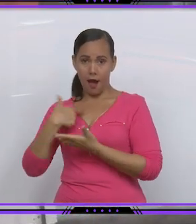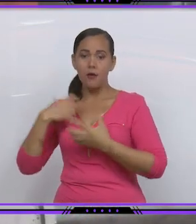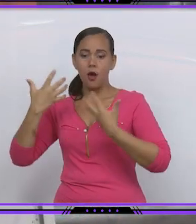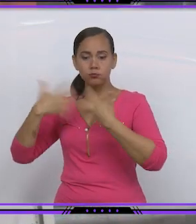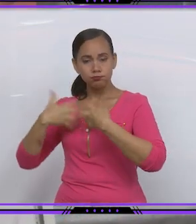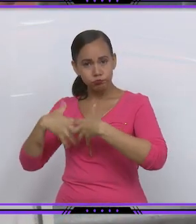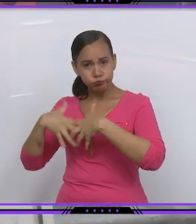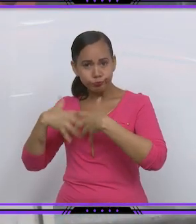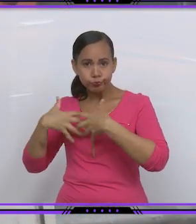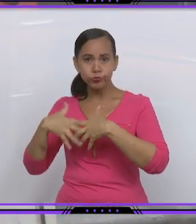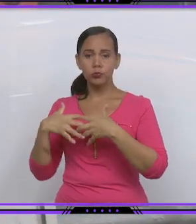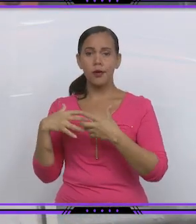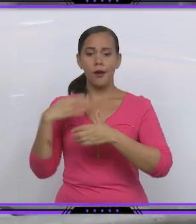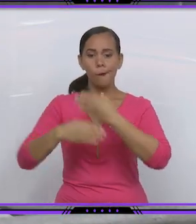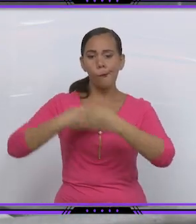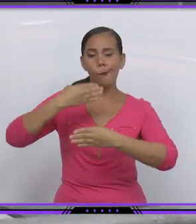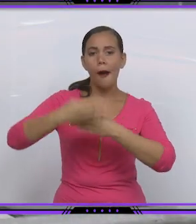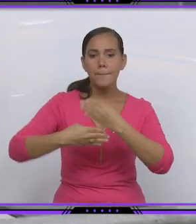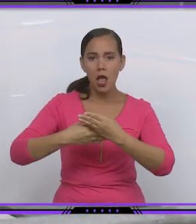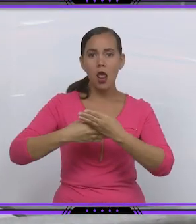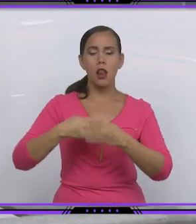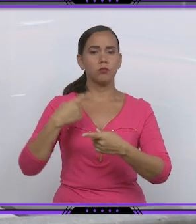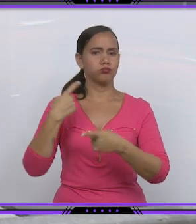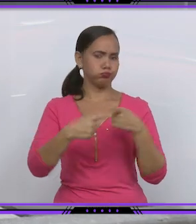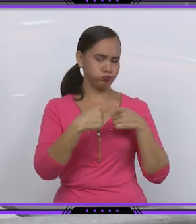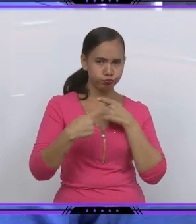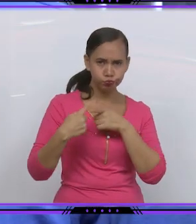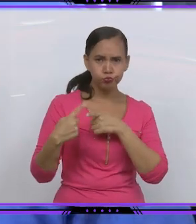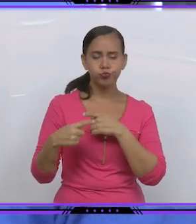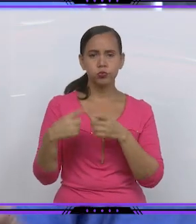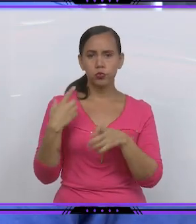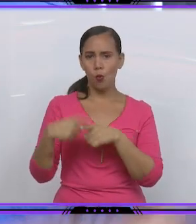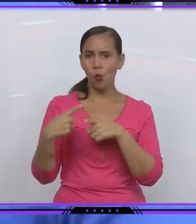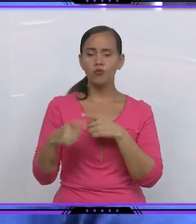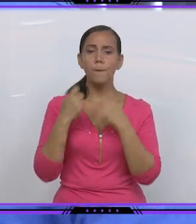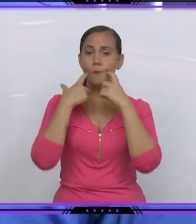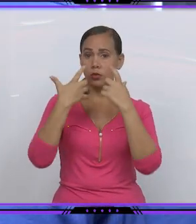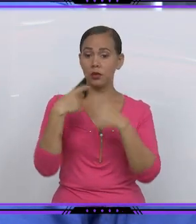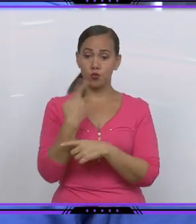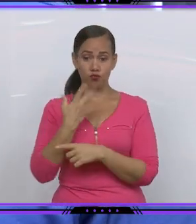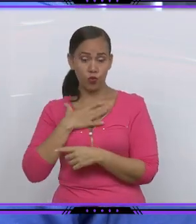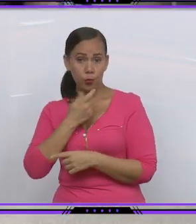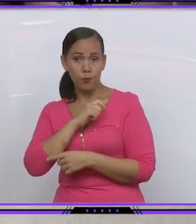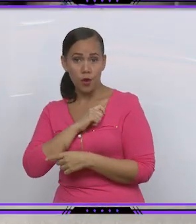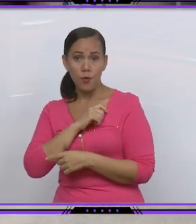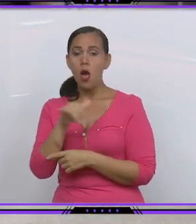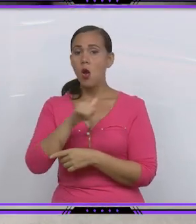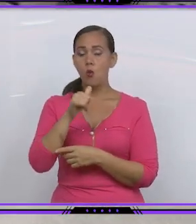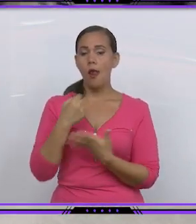sanitario, el mini yumbo, para ese mercado que no deja de ser muy importante, tanto para nosotros como para la economía del país.